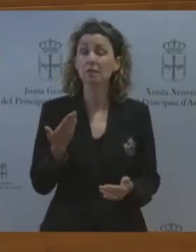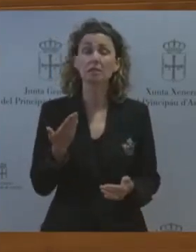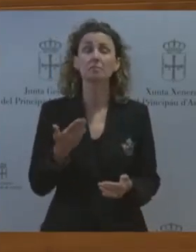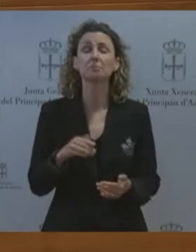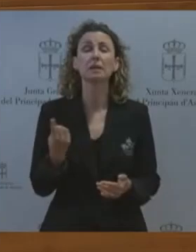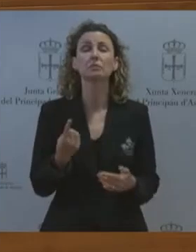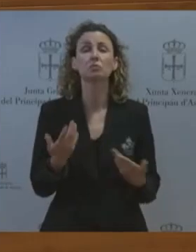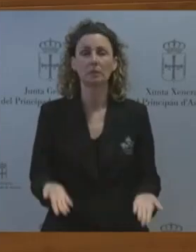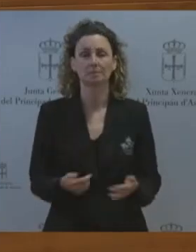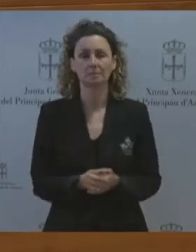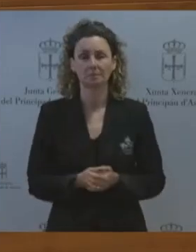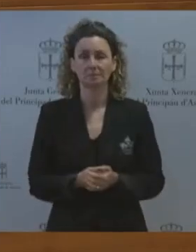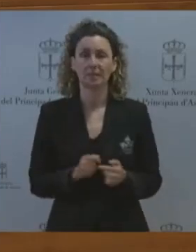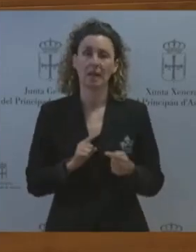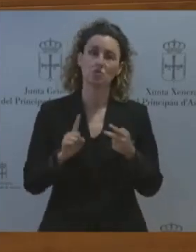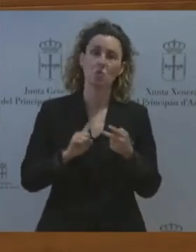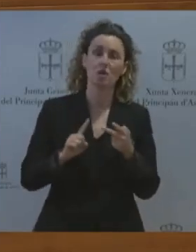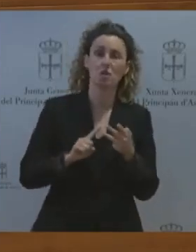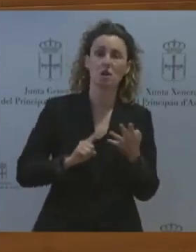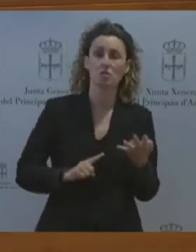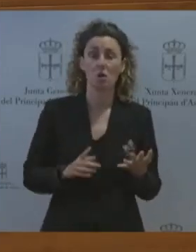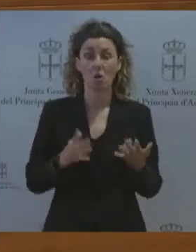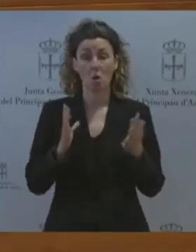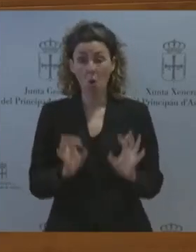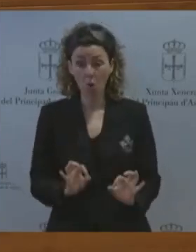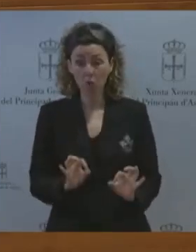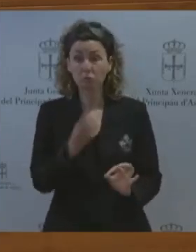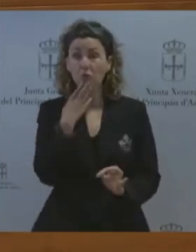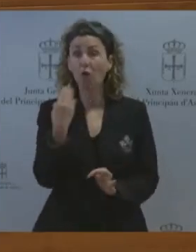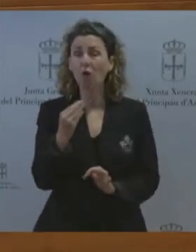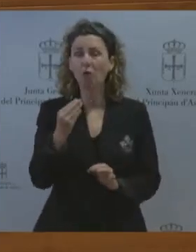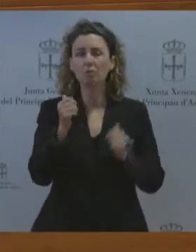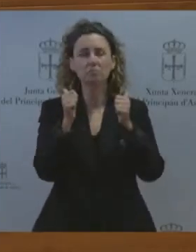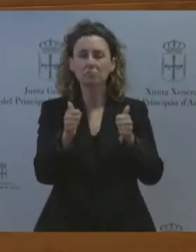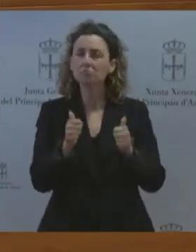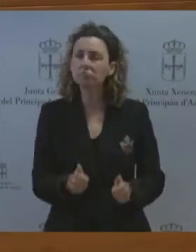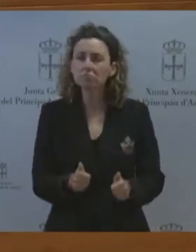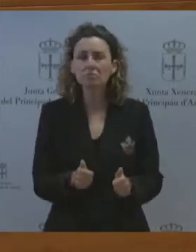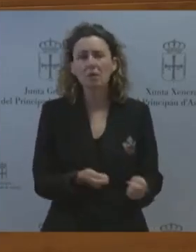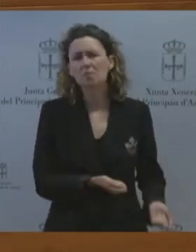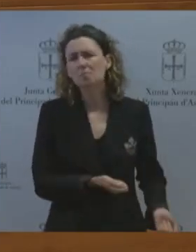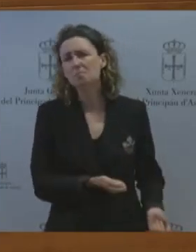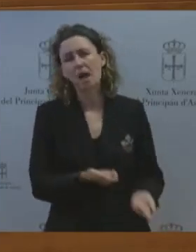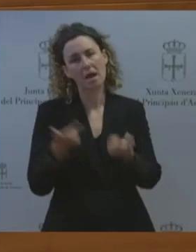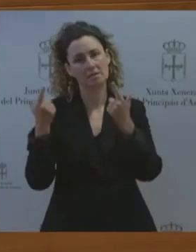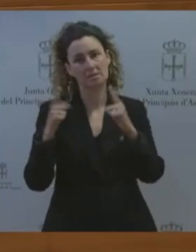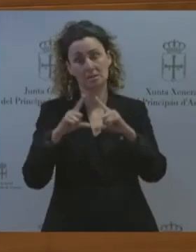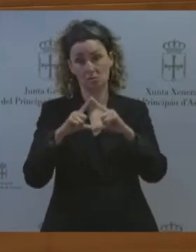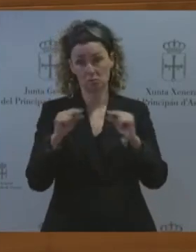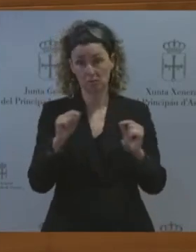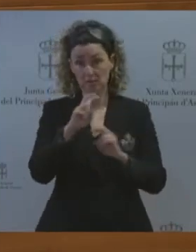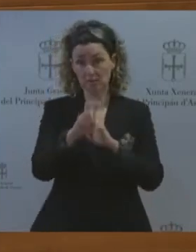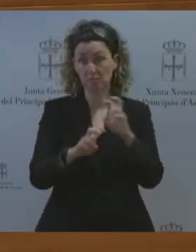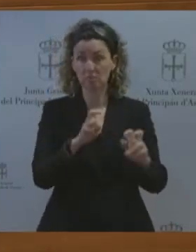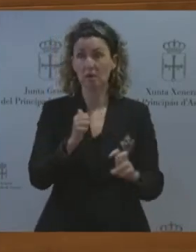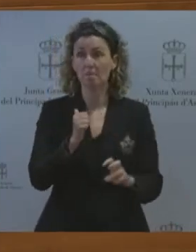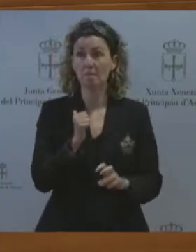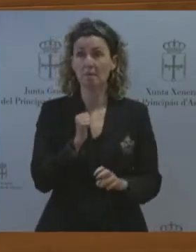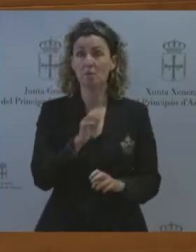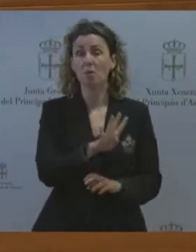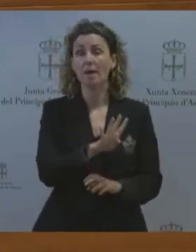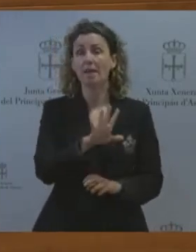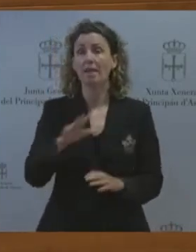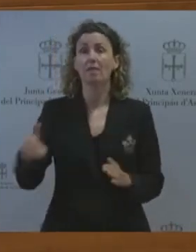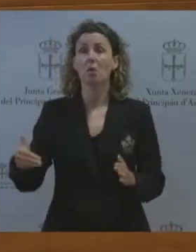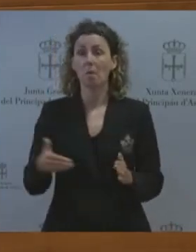de jóvenes generalmente los más formados abandonan Asturias en busca de oportunidades y llevan 45.000 lo que va de siglo de forma que